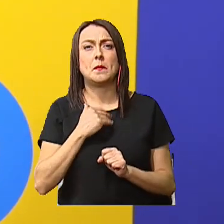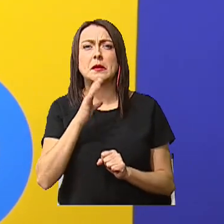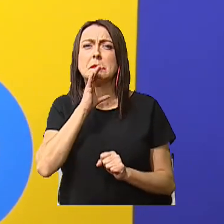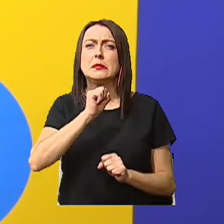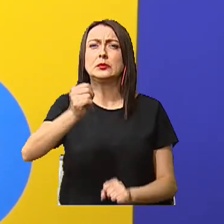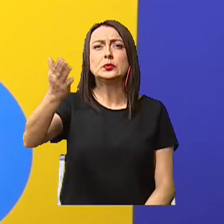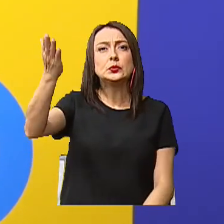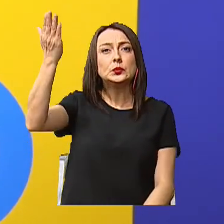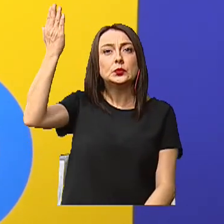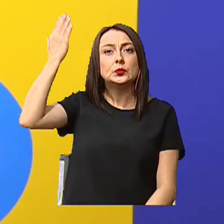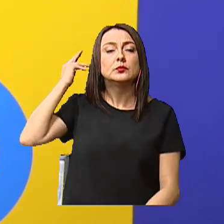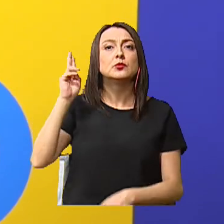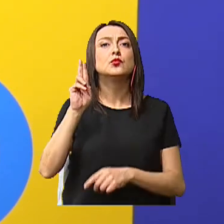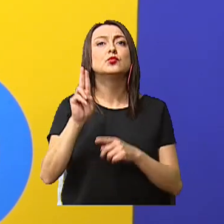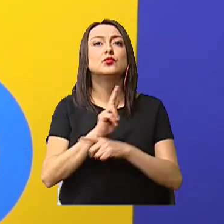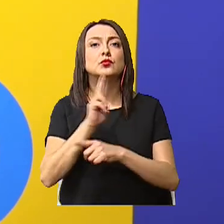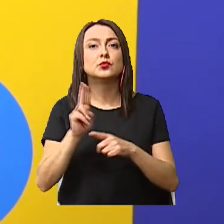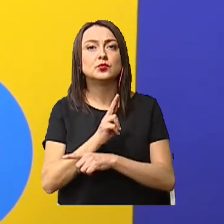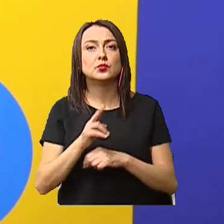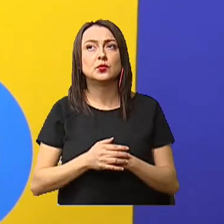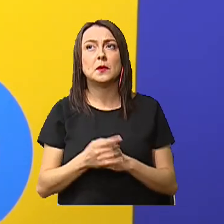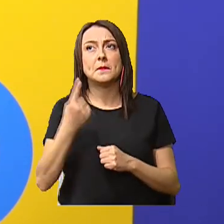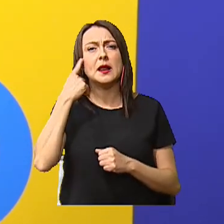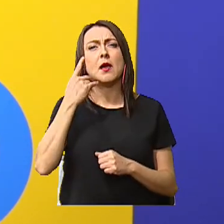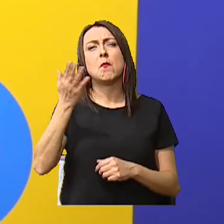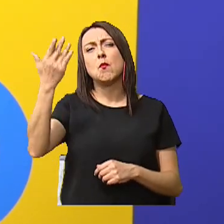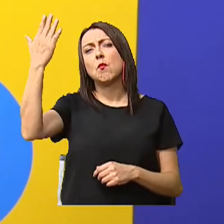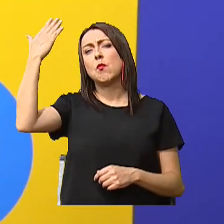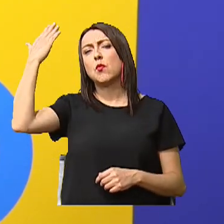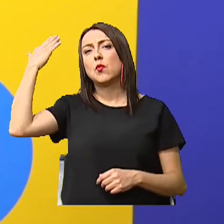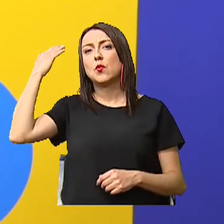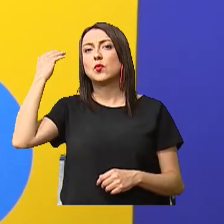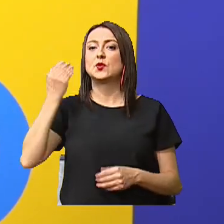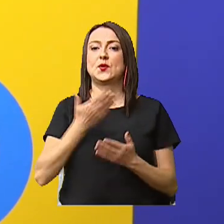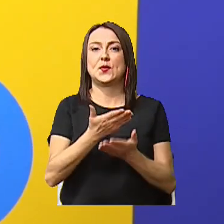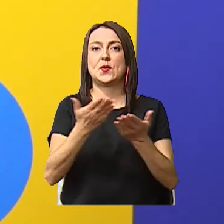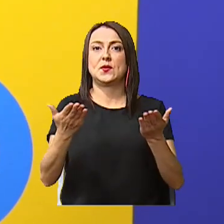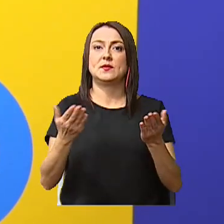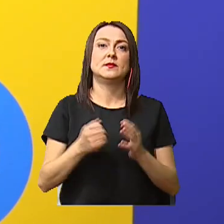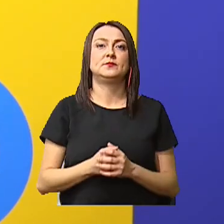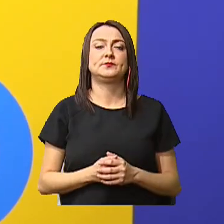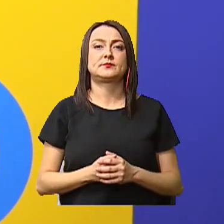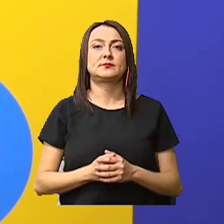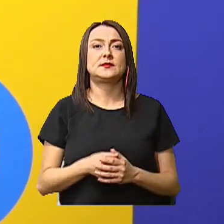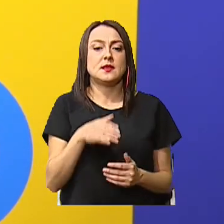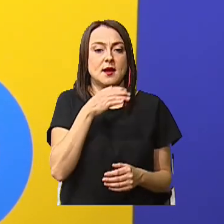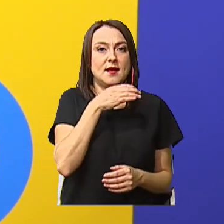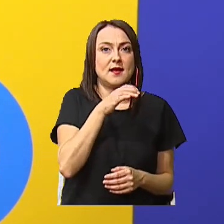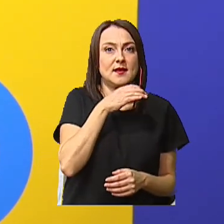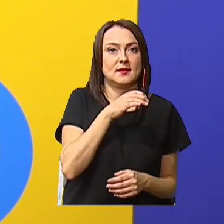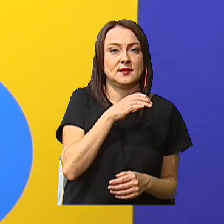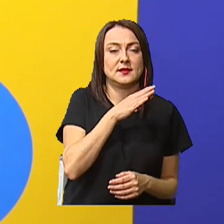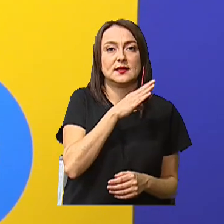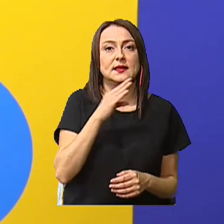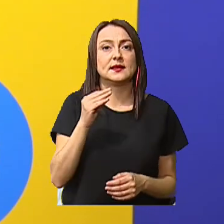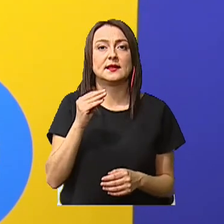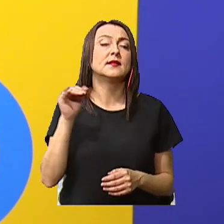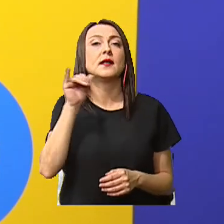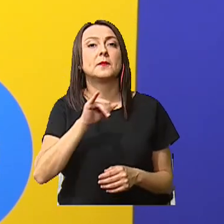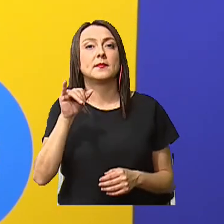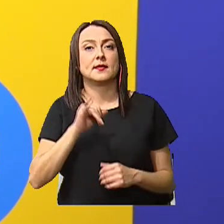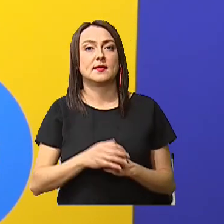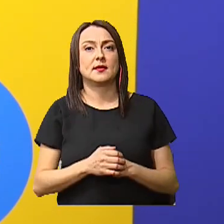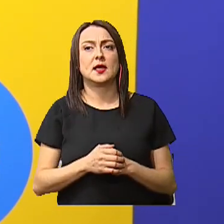Y se utilizó Para hacer Muchas Muchas cosas Como es Calentar Y como es